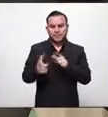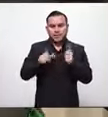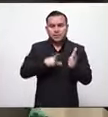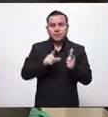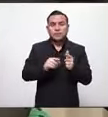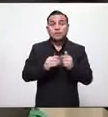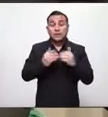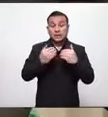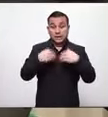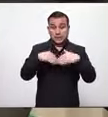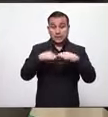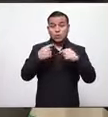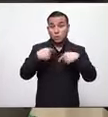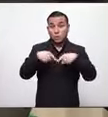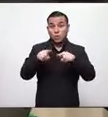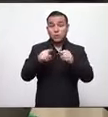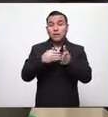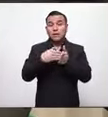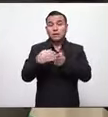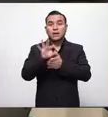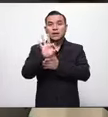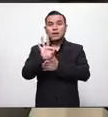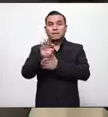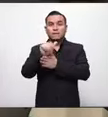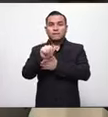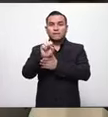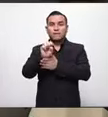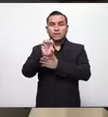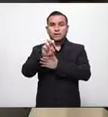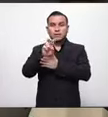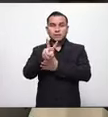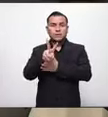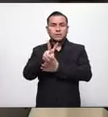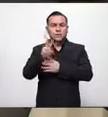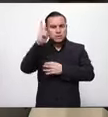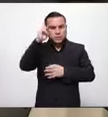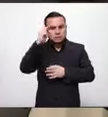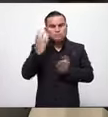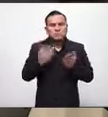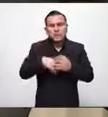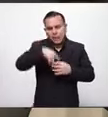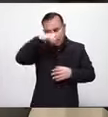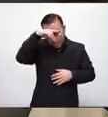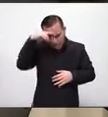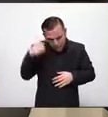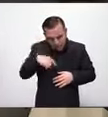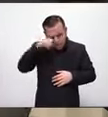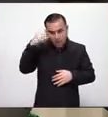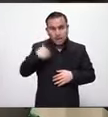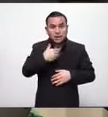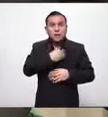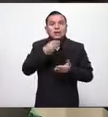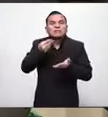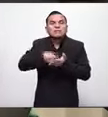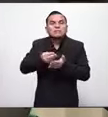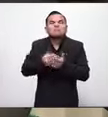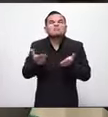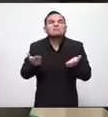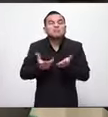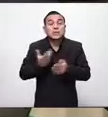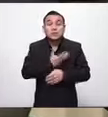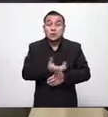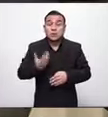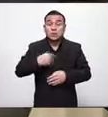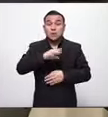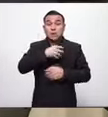pasar a la siguiente fase también estamos trabajando desde el ministerio de economía para poder brindarles a las